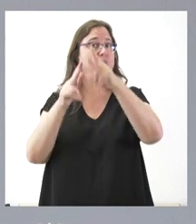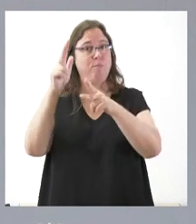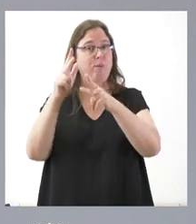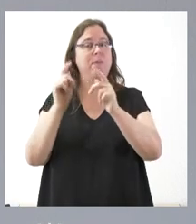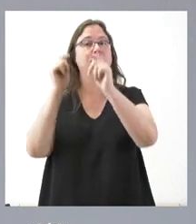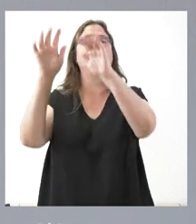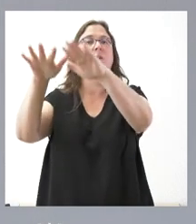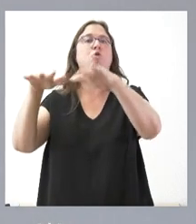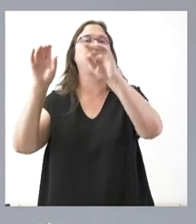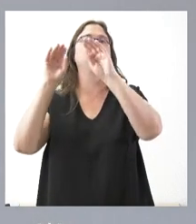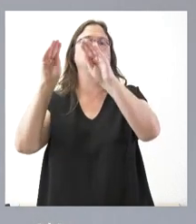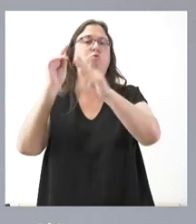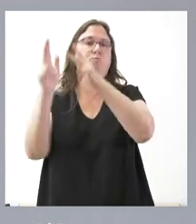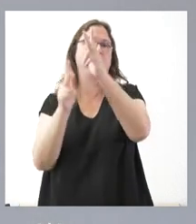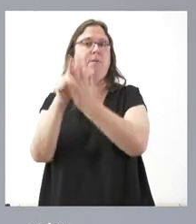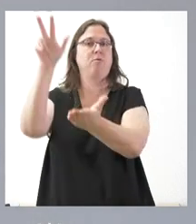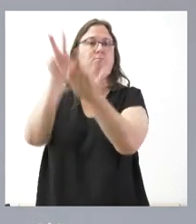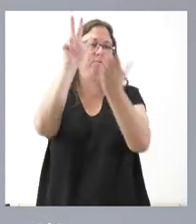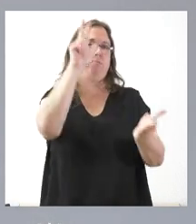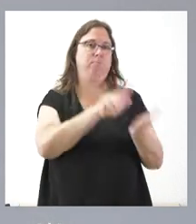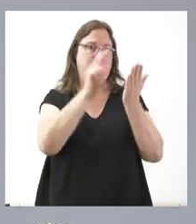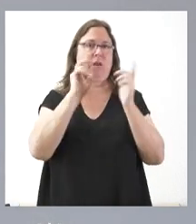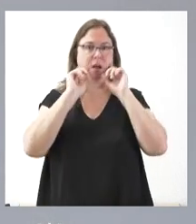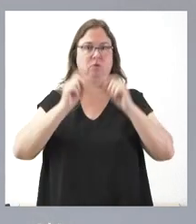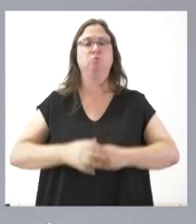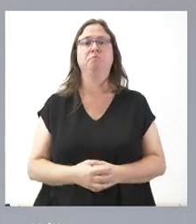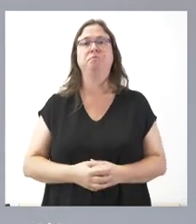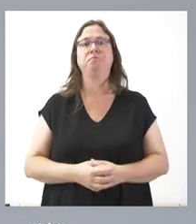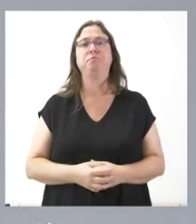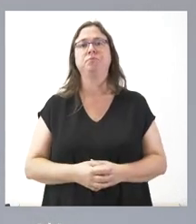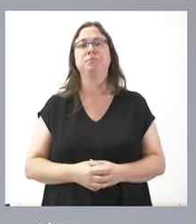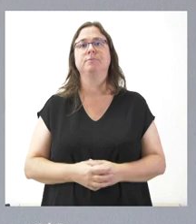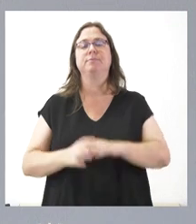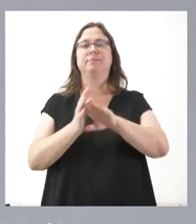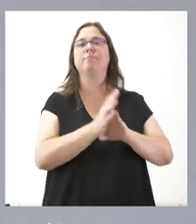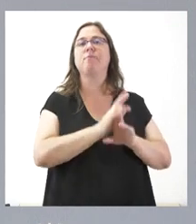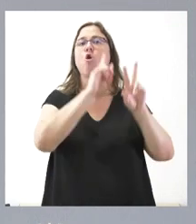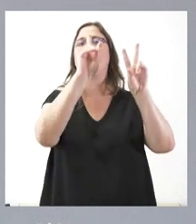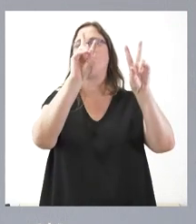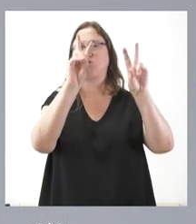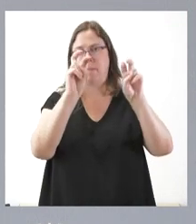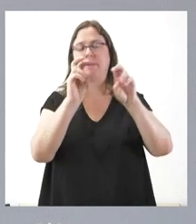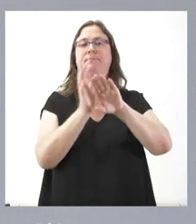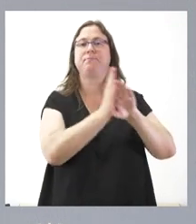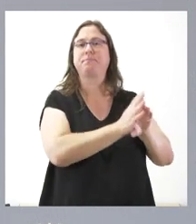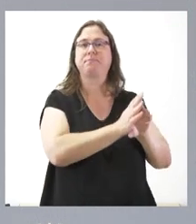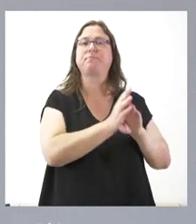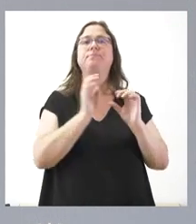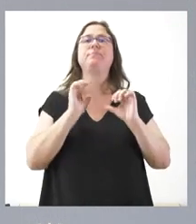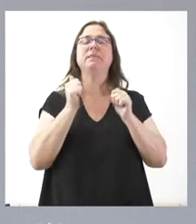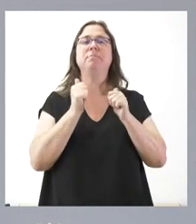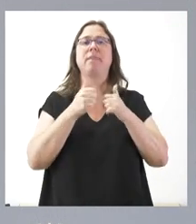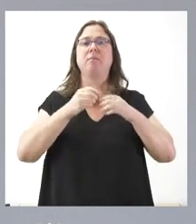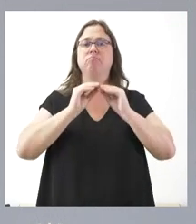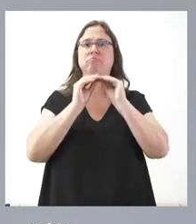al Parlamento vasco para su análisis y, en su caso, también aprobación. En otro orden de cosas, se despliega la implantación